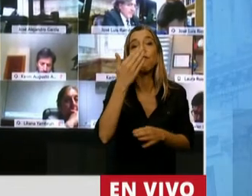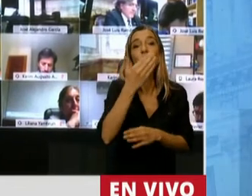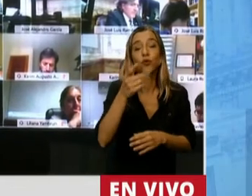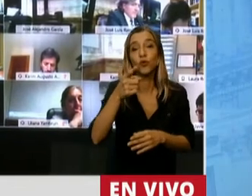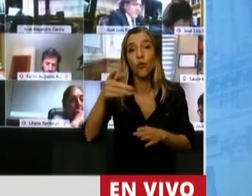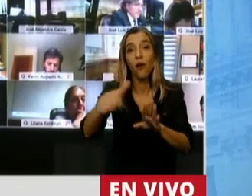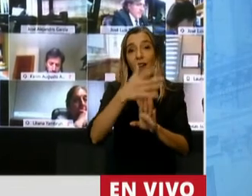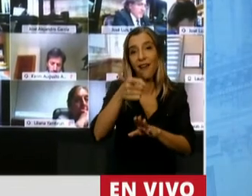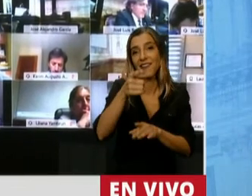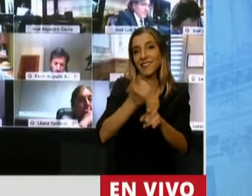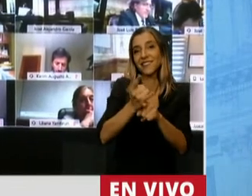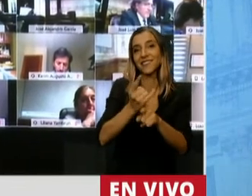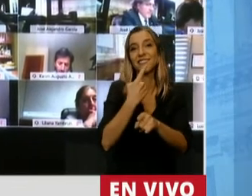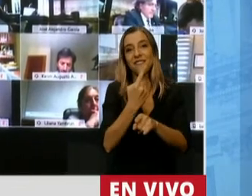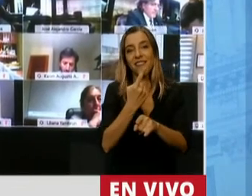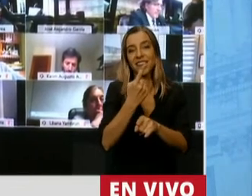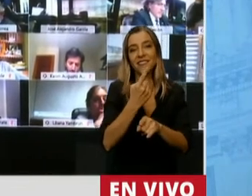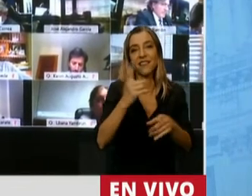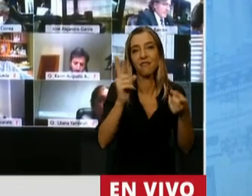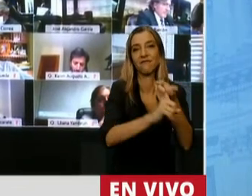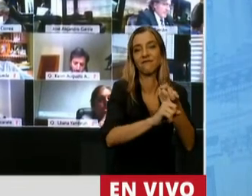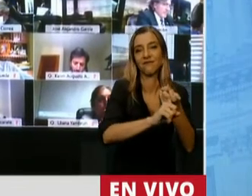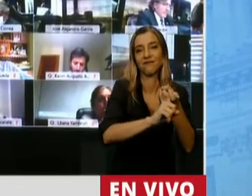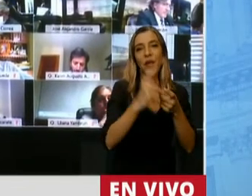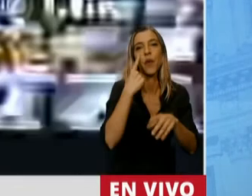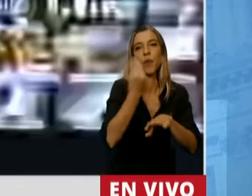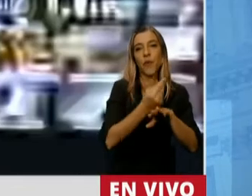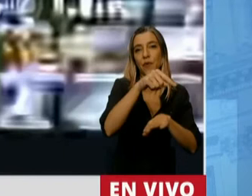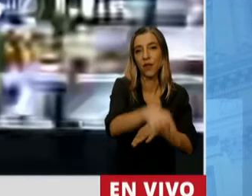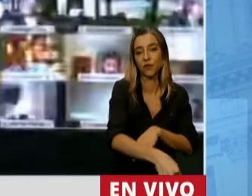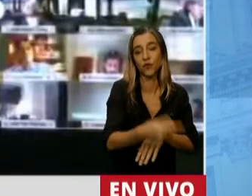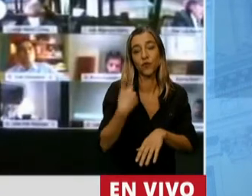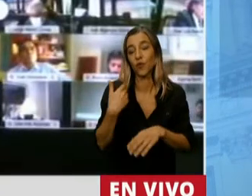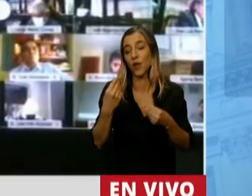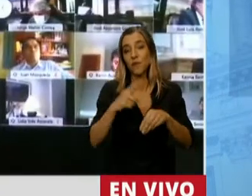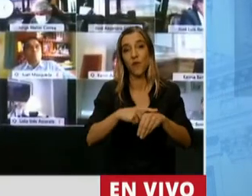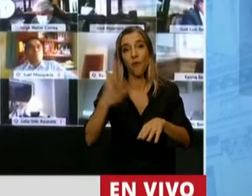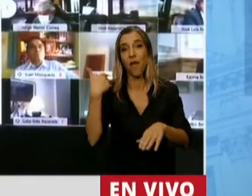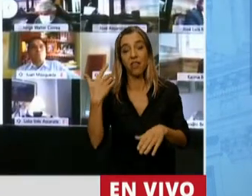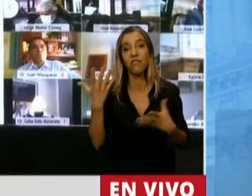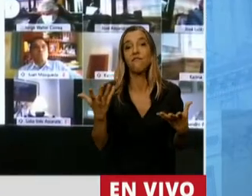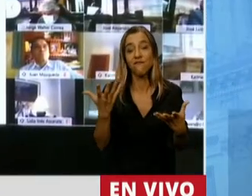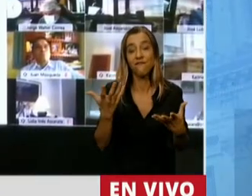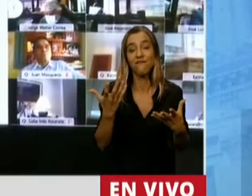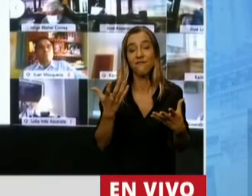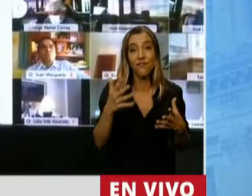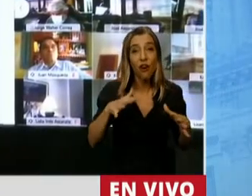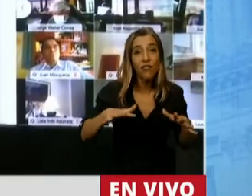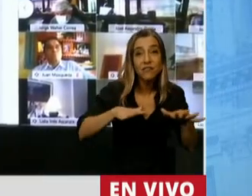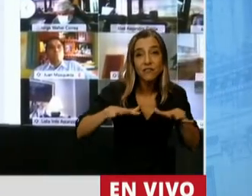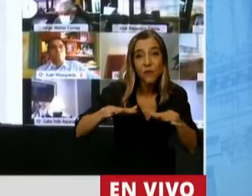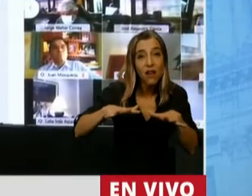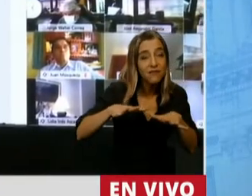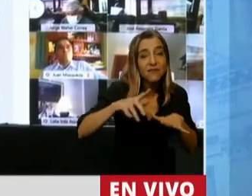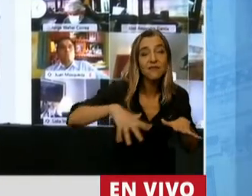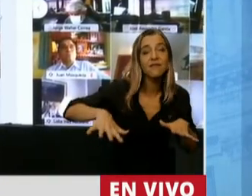a ir a vivir al sur. Y la verdad que ahí empezó a cambiar la historia de la Argentina, la historia política de la